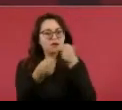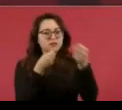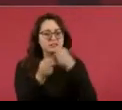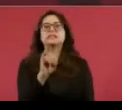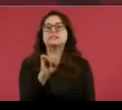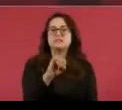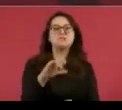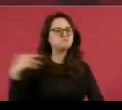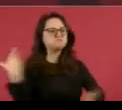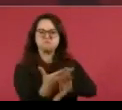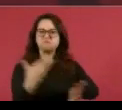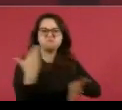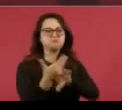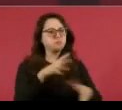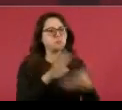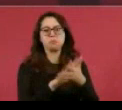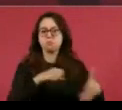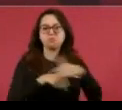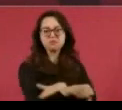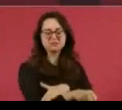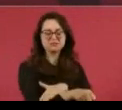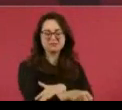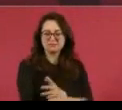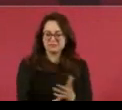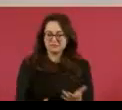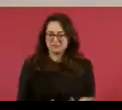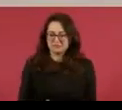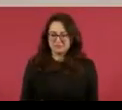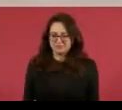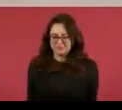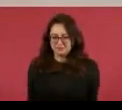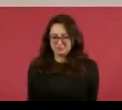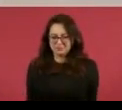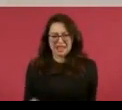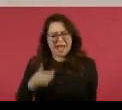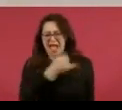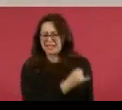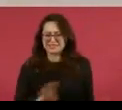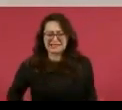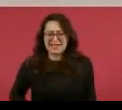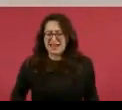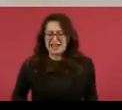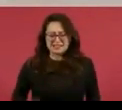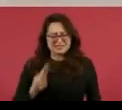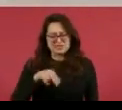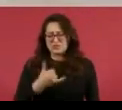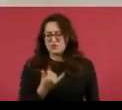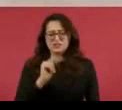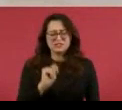Entonces, por eso, si continúan de esa